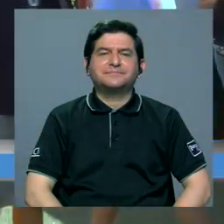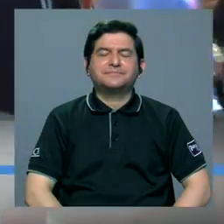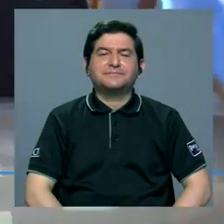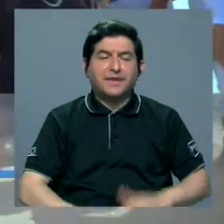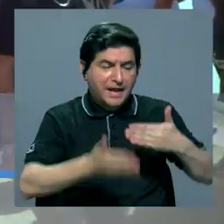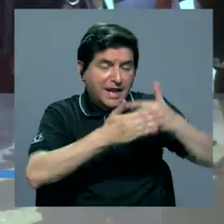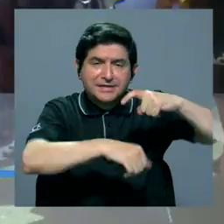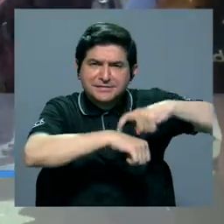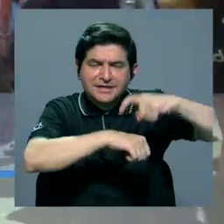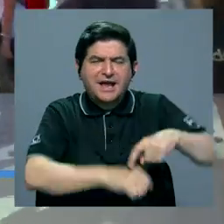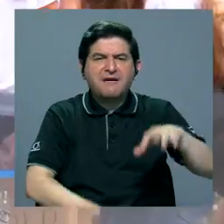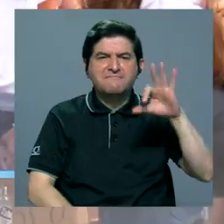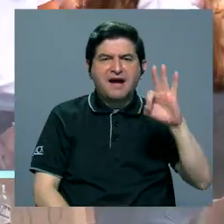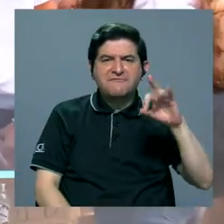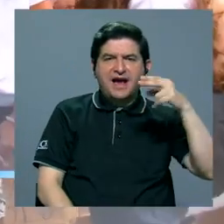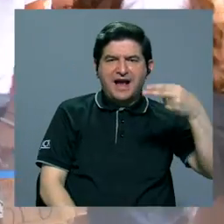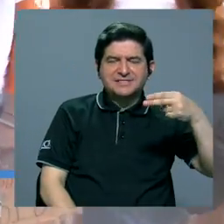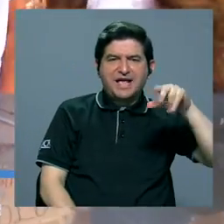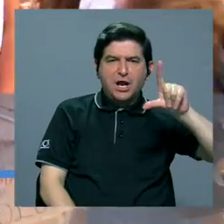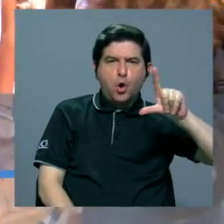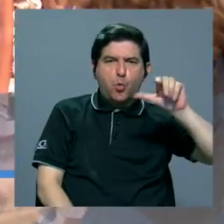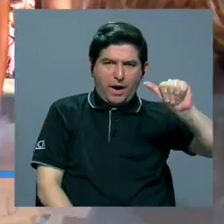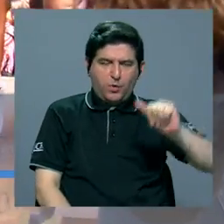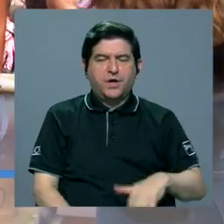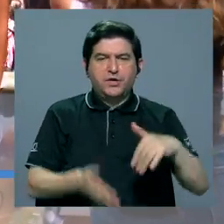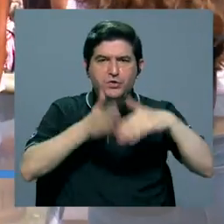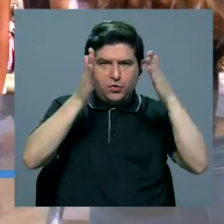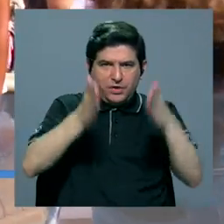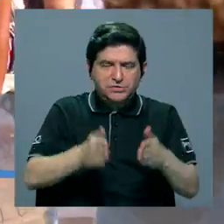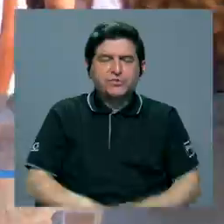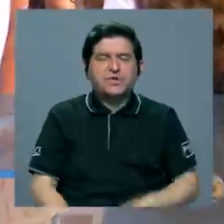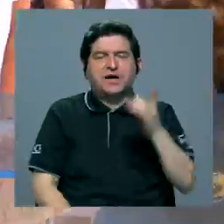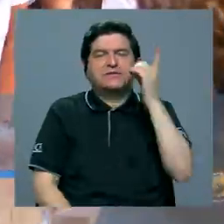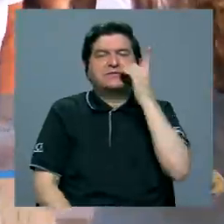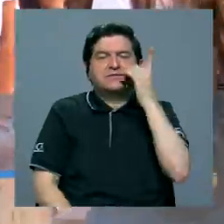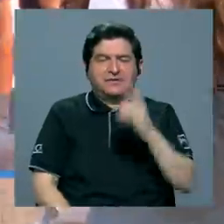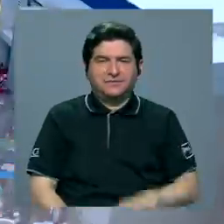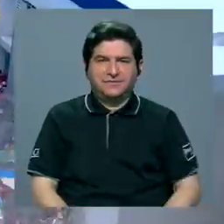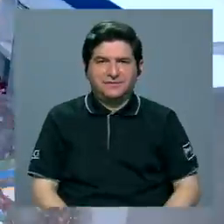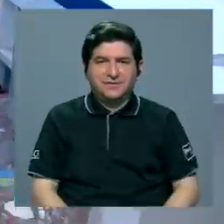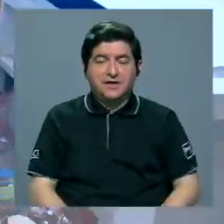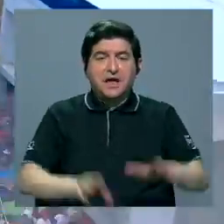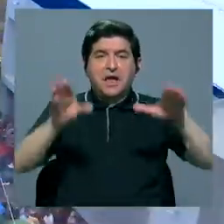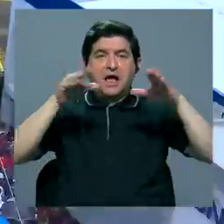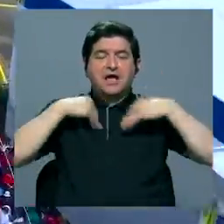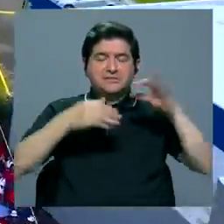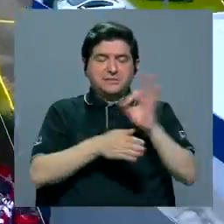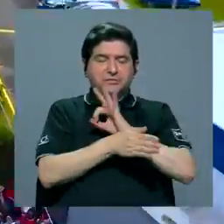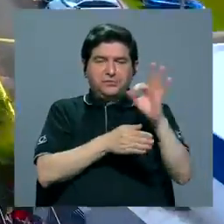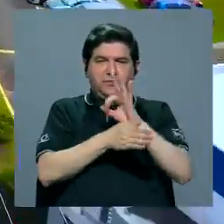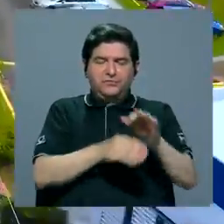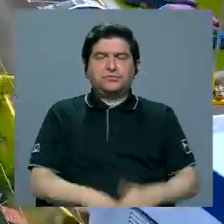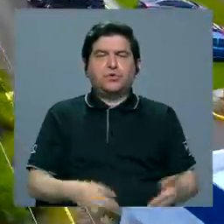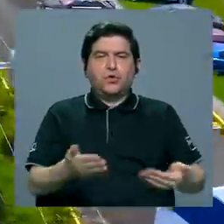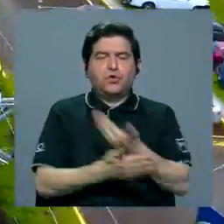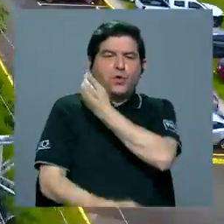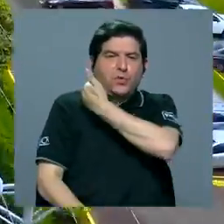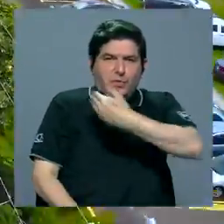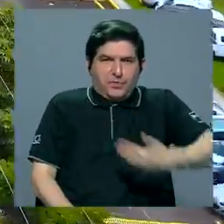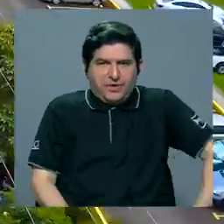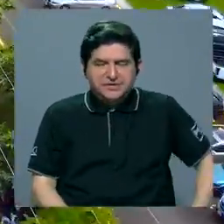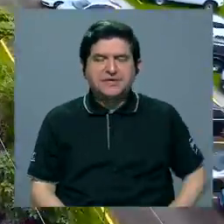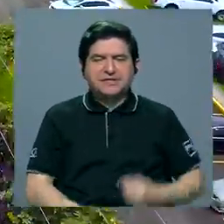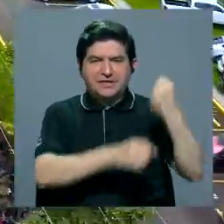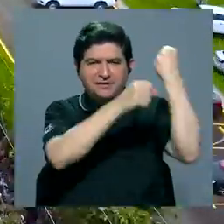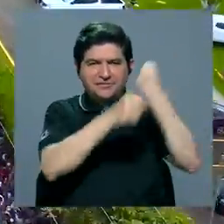Recientemente, Fabián Hassan Lobo Arguello, estudiante de odontología, asumió sus funciones como nuevo presidente